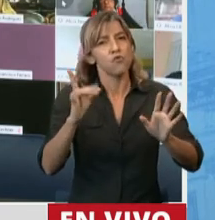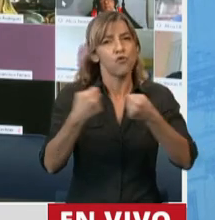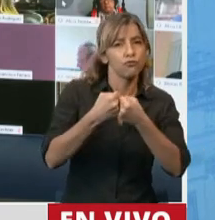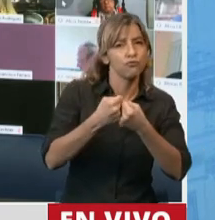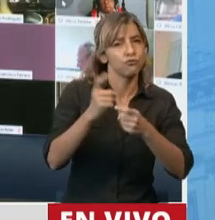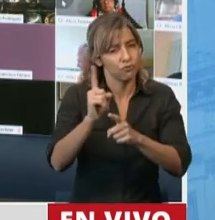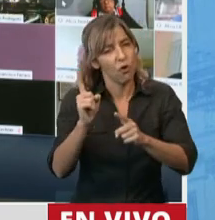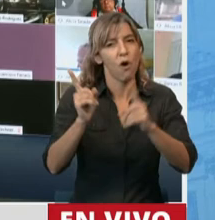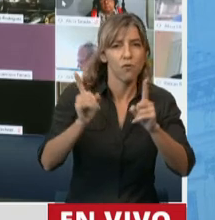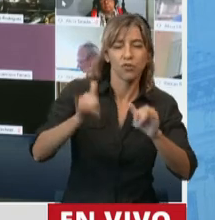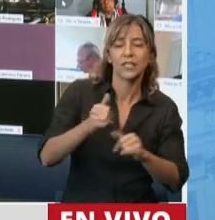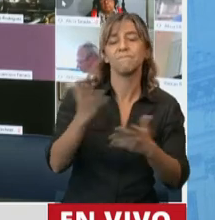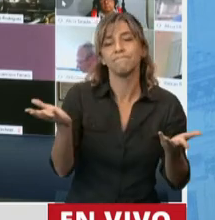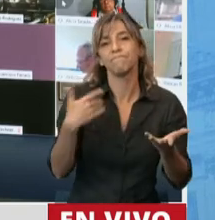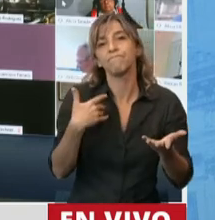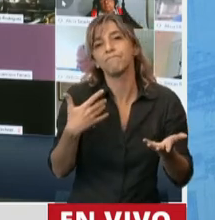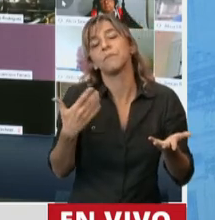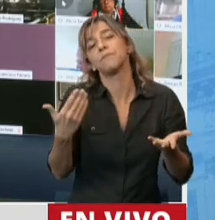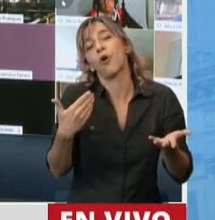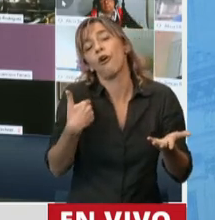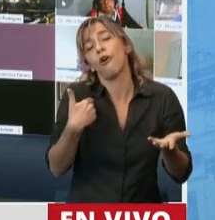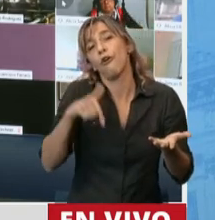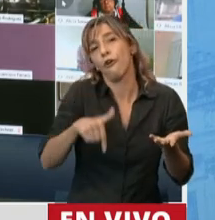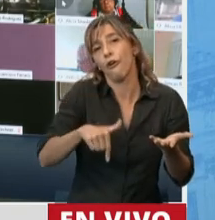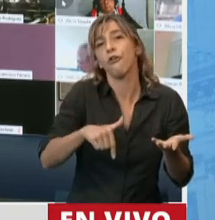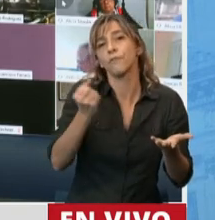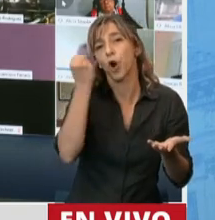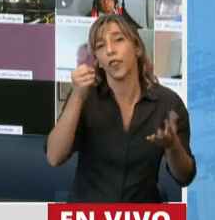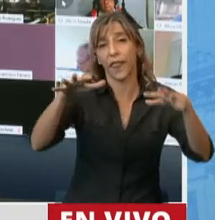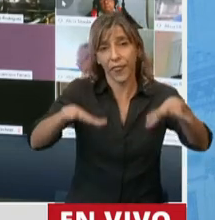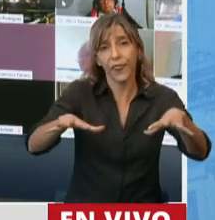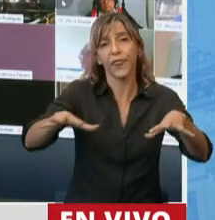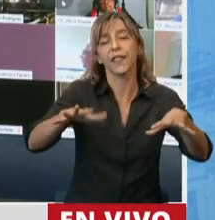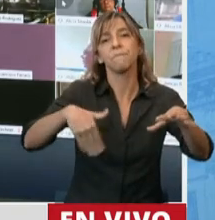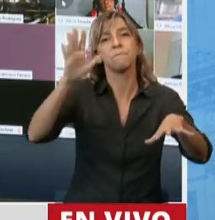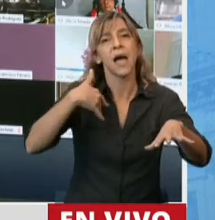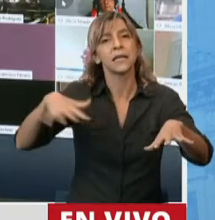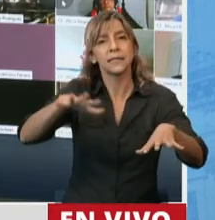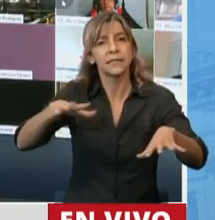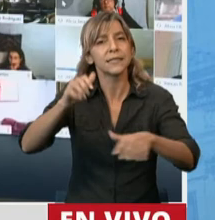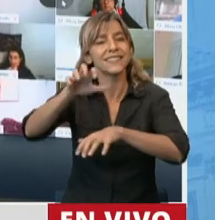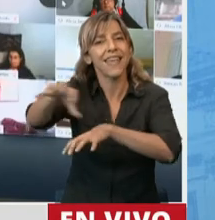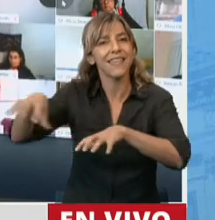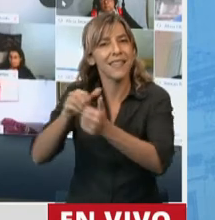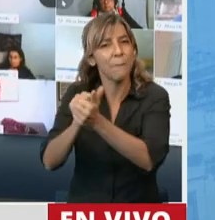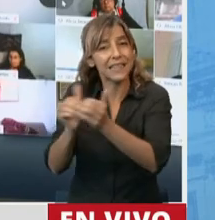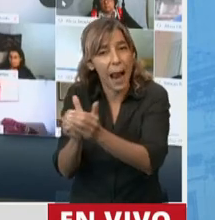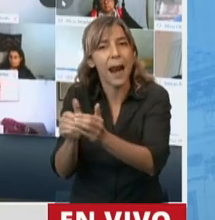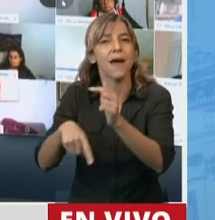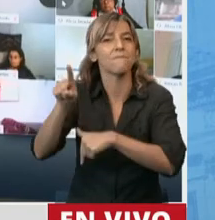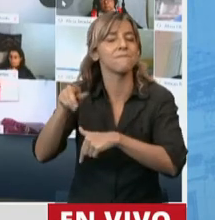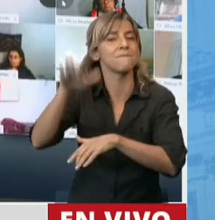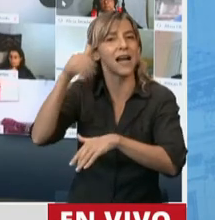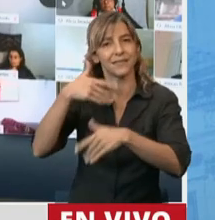porque genera oportunidades justamente en las más chicas. Y una cosa que viene pasando, y vinculado a la meritocracia que